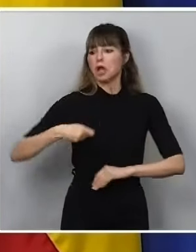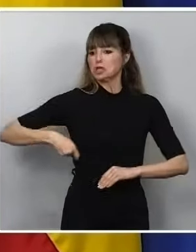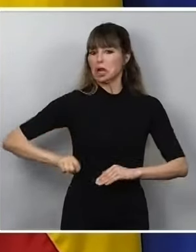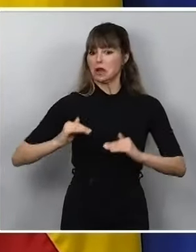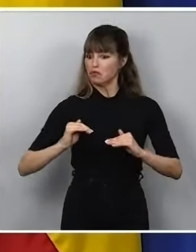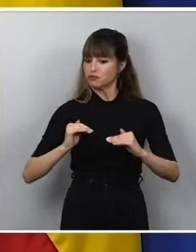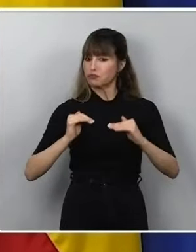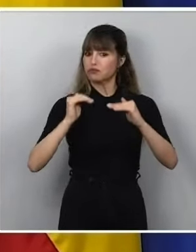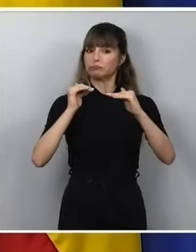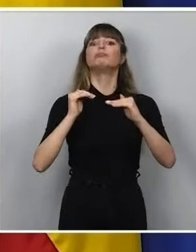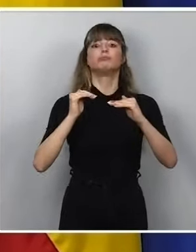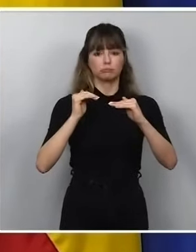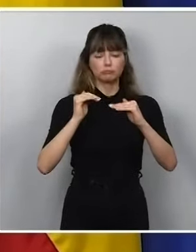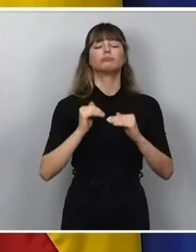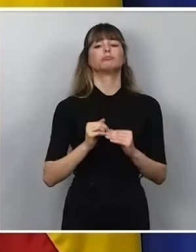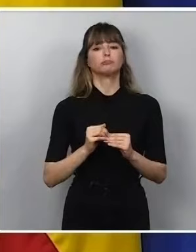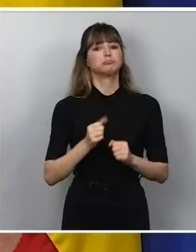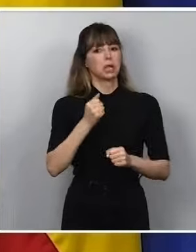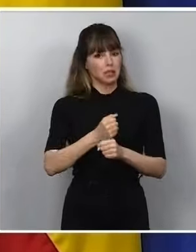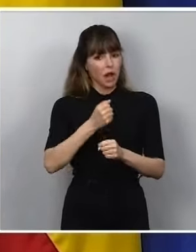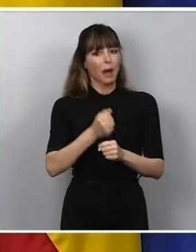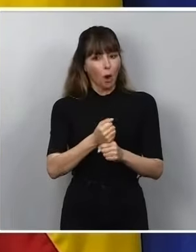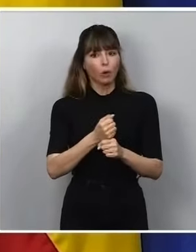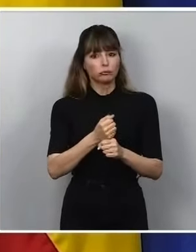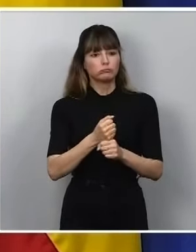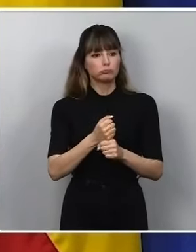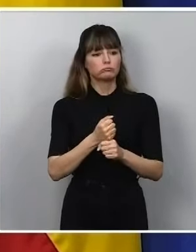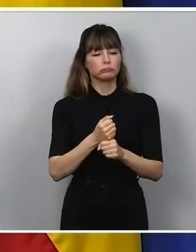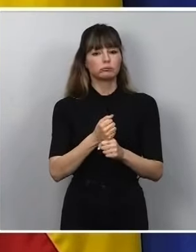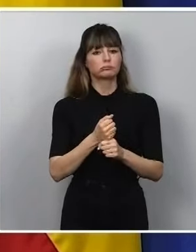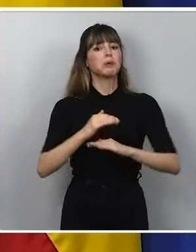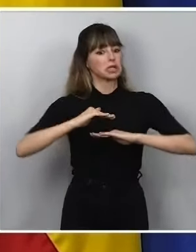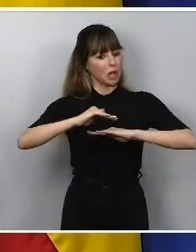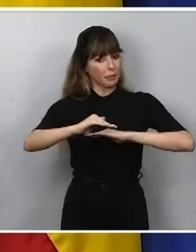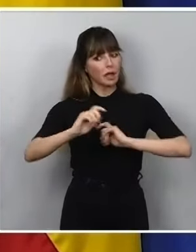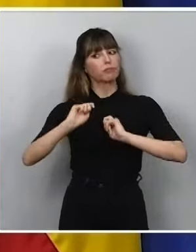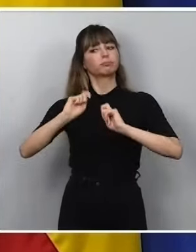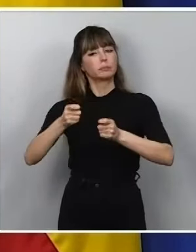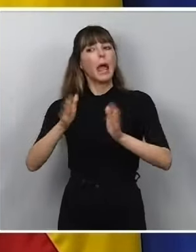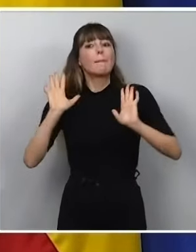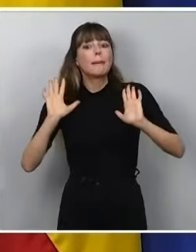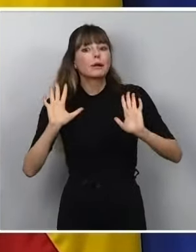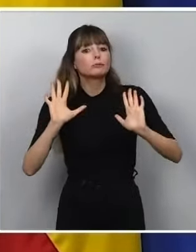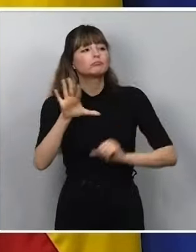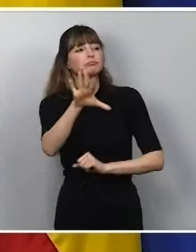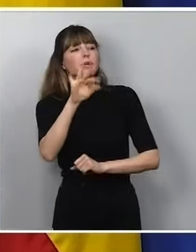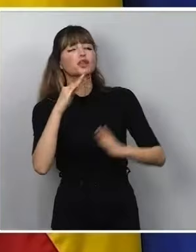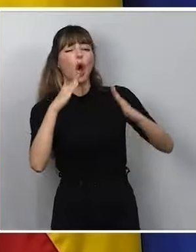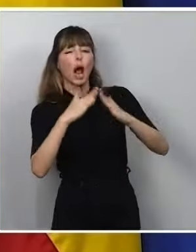¿Qué es la situación de las